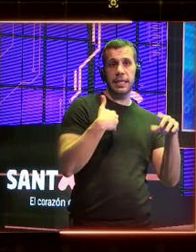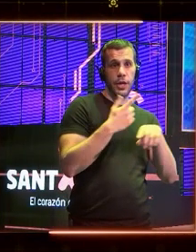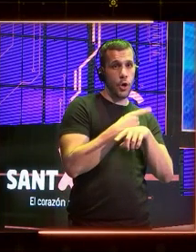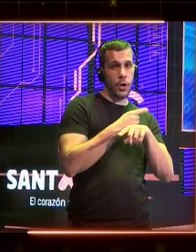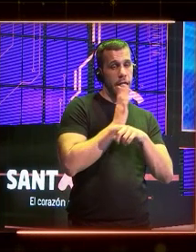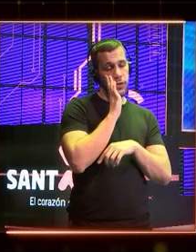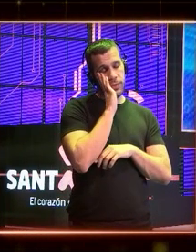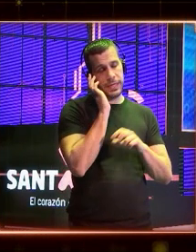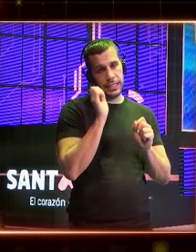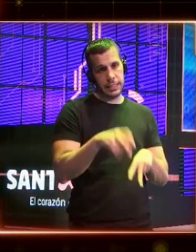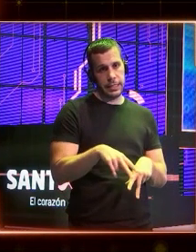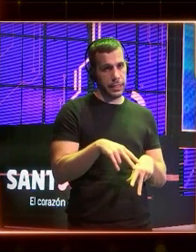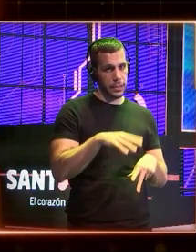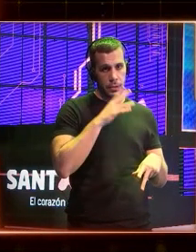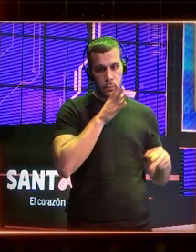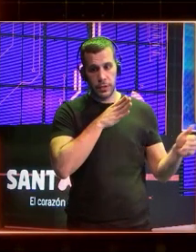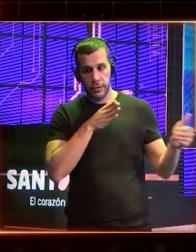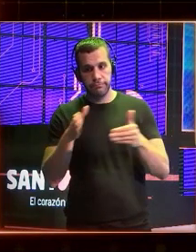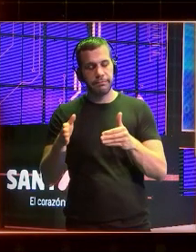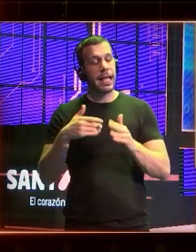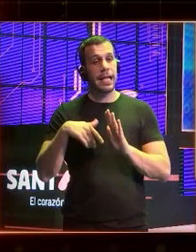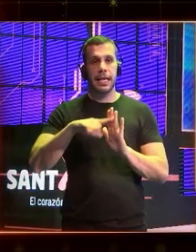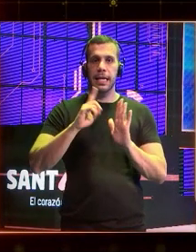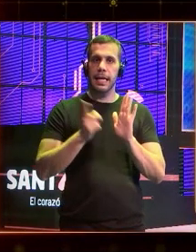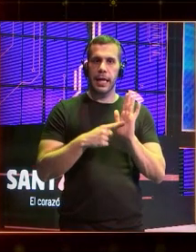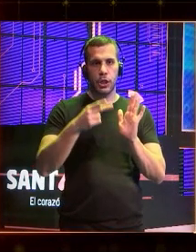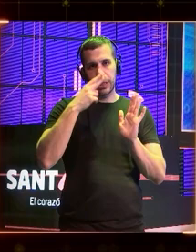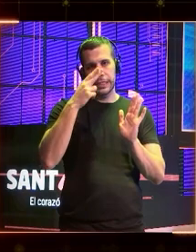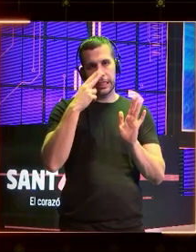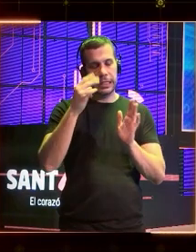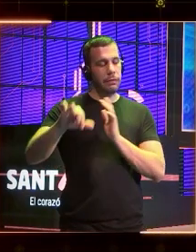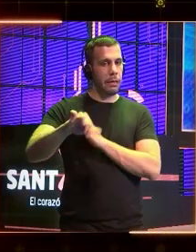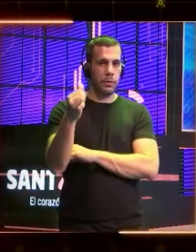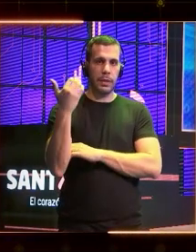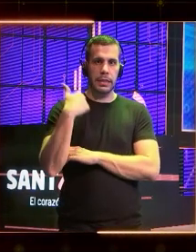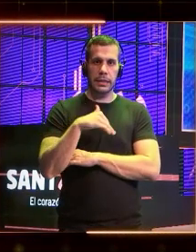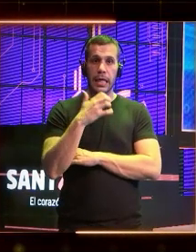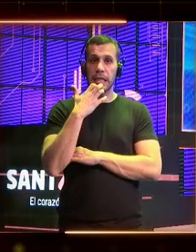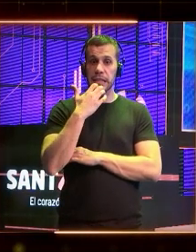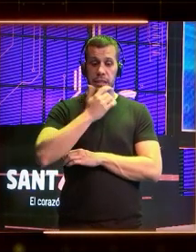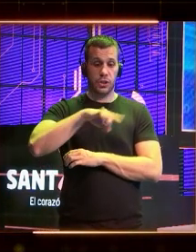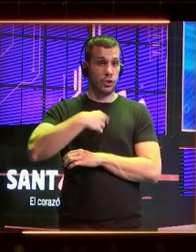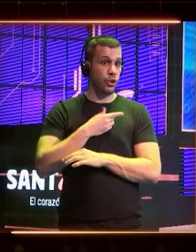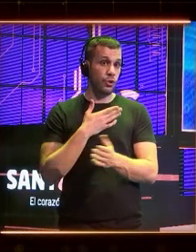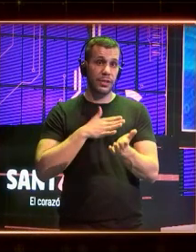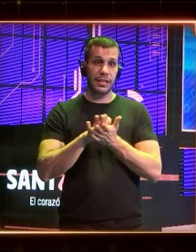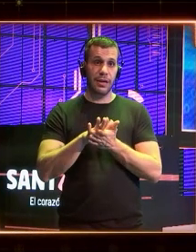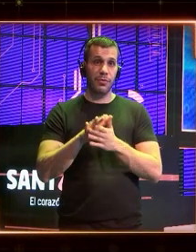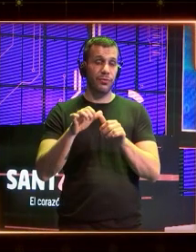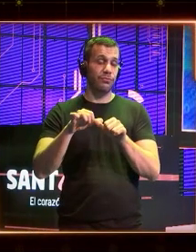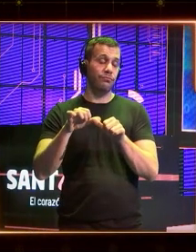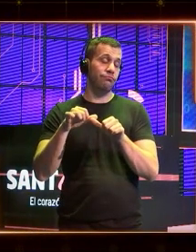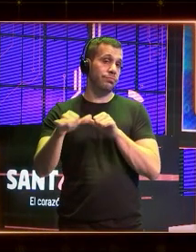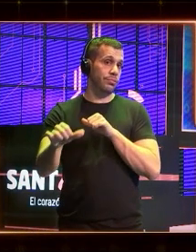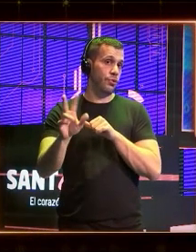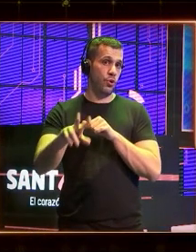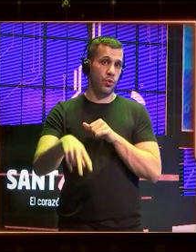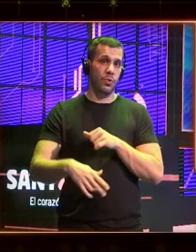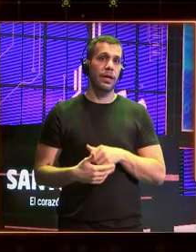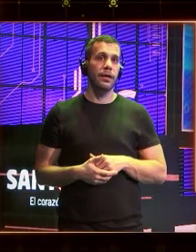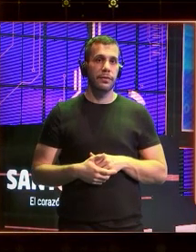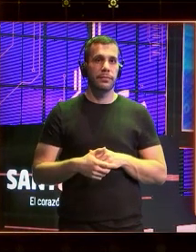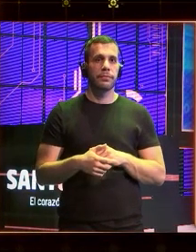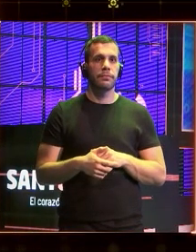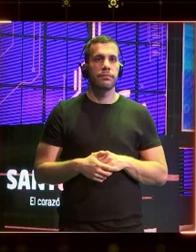y nos interesaba sacar esa ley porque si no la sacábamos nosotros desde nuestra presidencia nunca iba a ocurrir. ¿Qué es lo que quería todo el mundo? ¿Quién